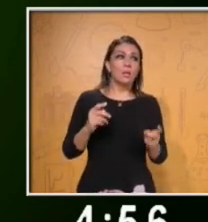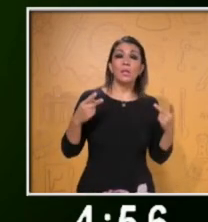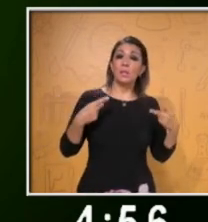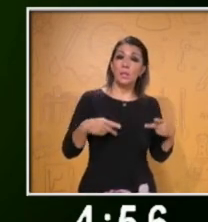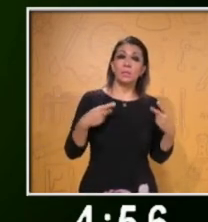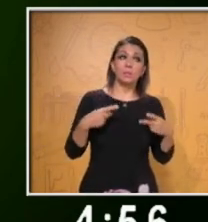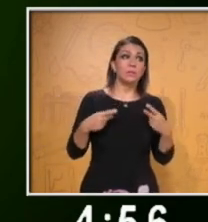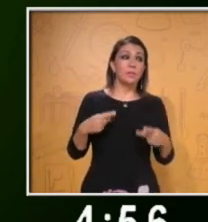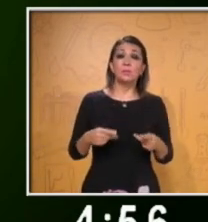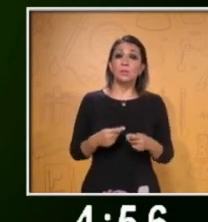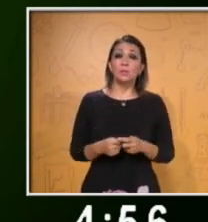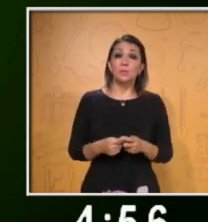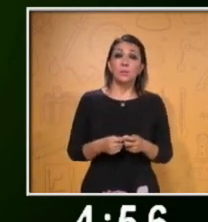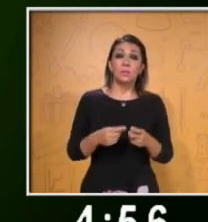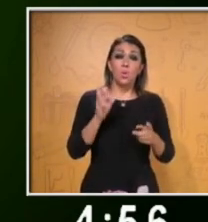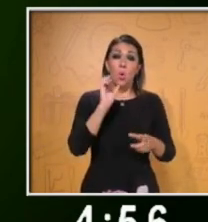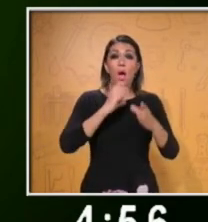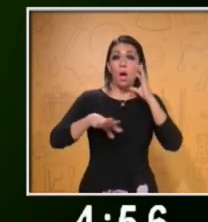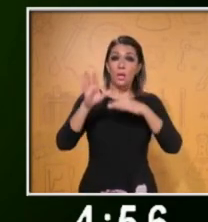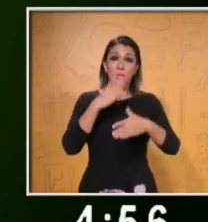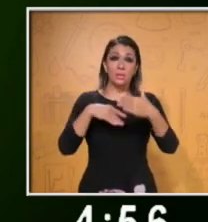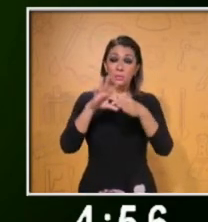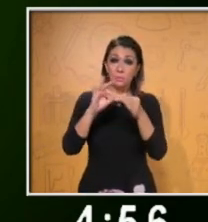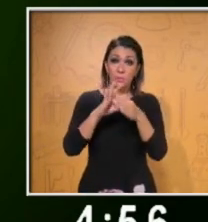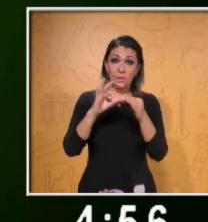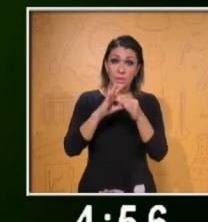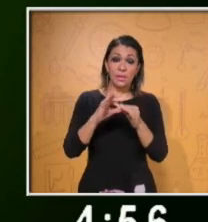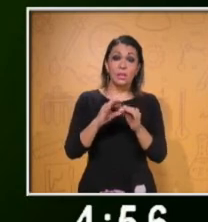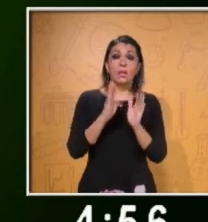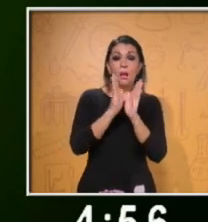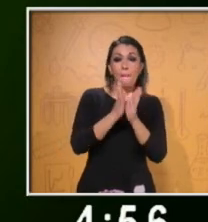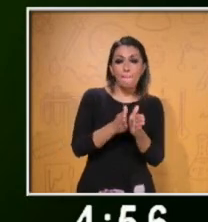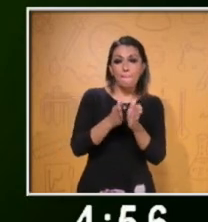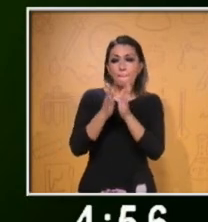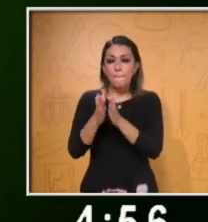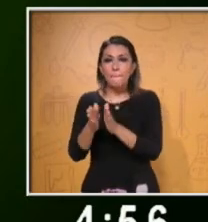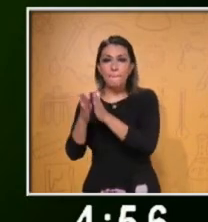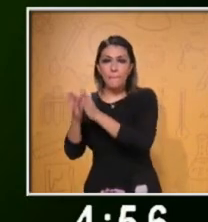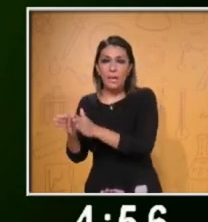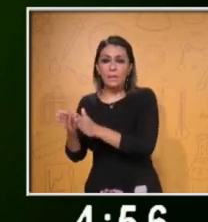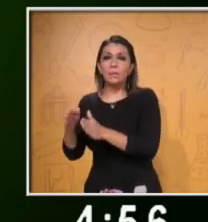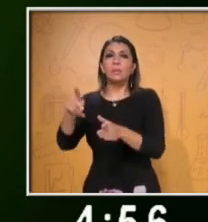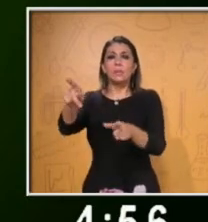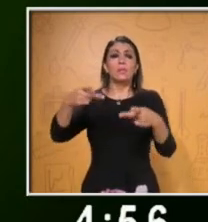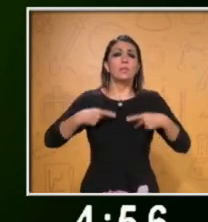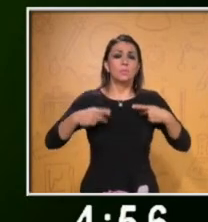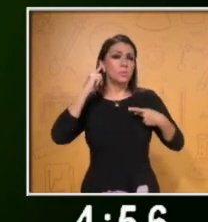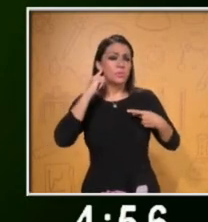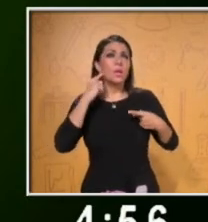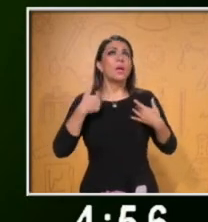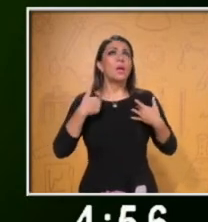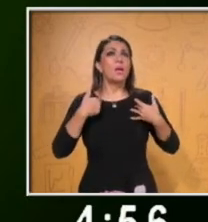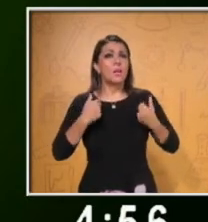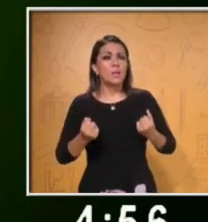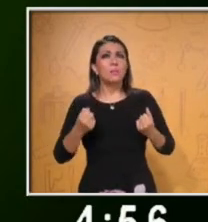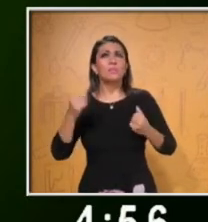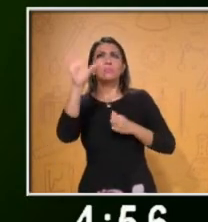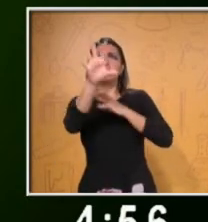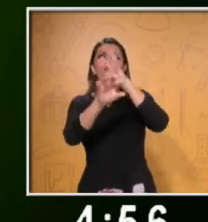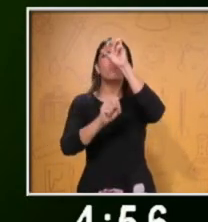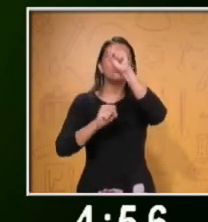mensaje, además de que otorga al oyente el tiempo necesario para que pueda procesar la información adecuadamente.